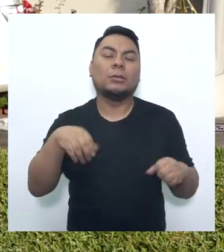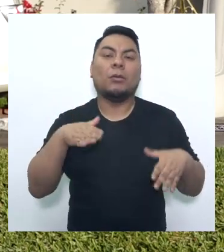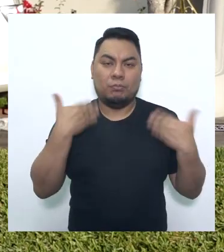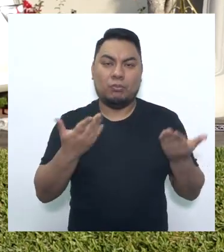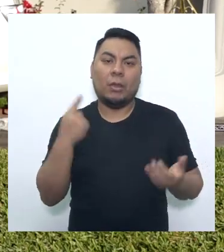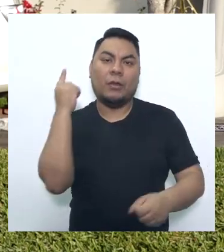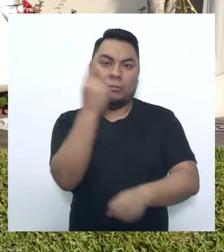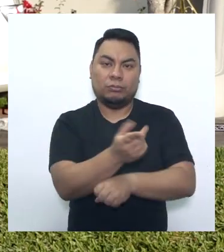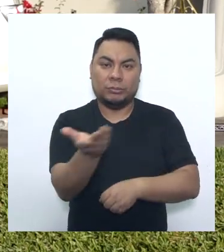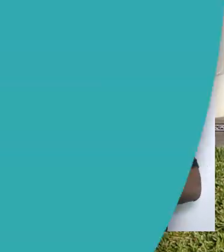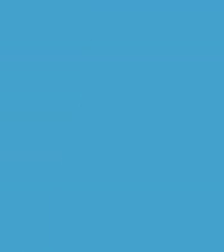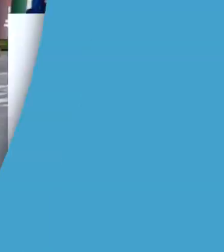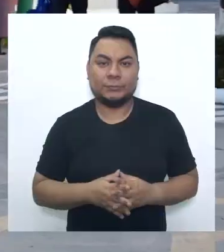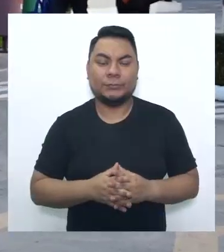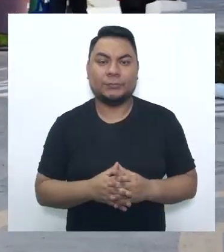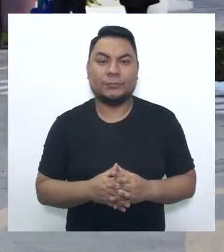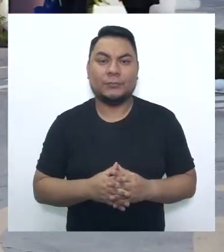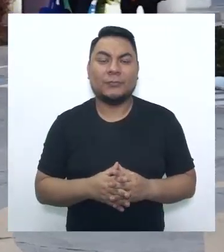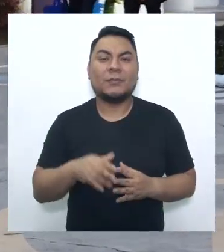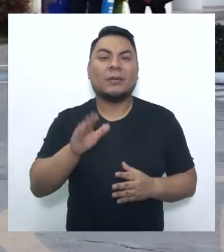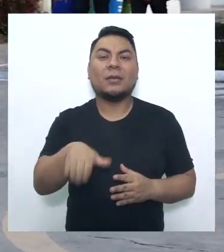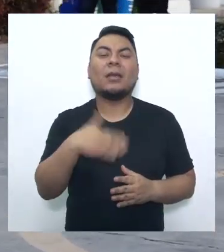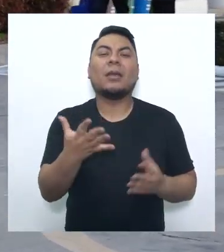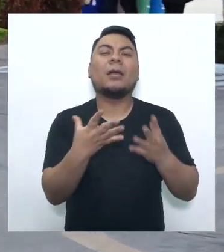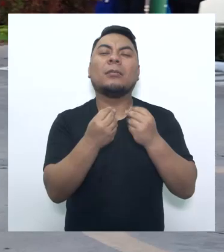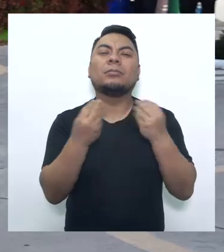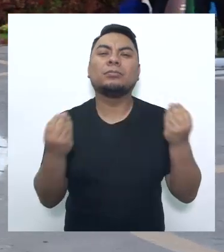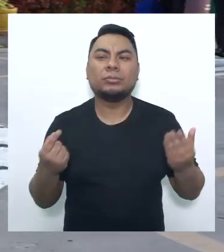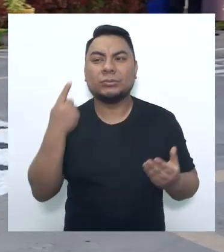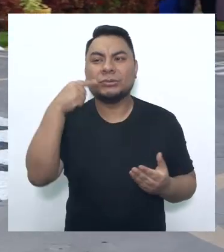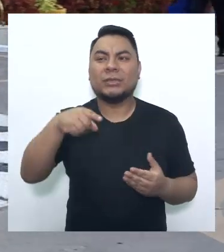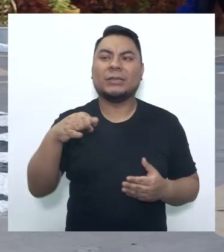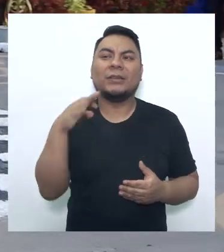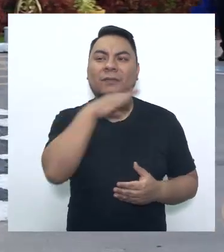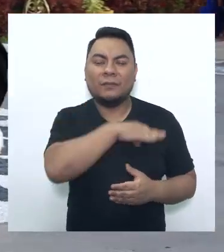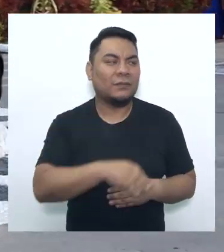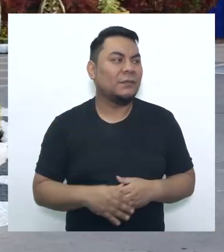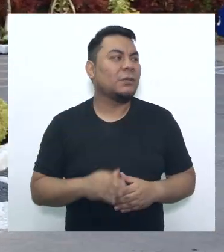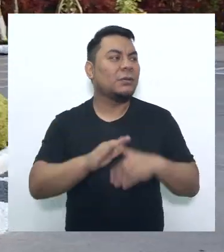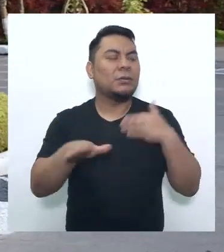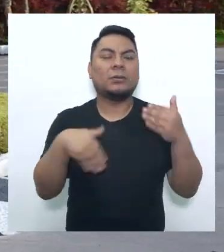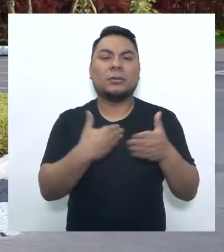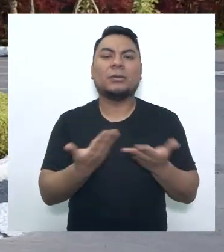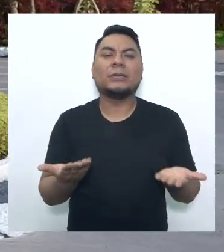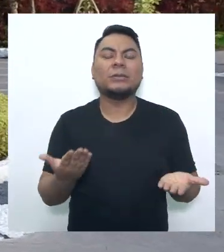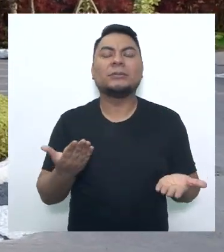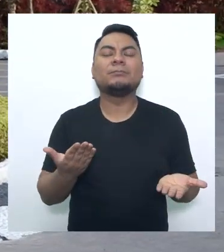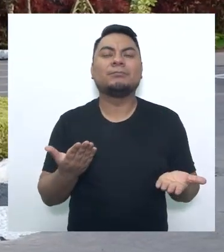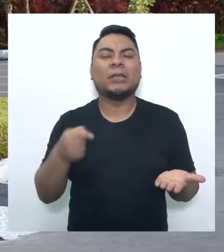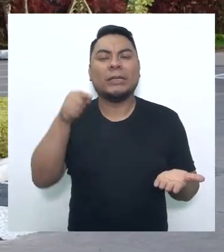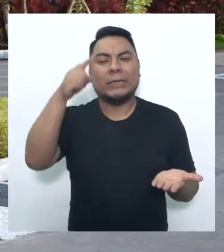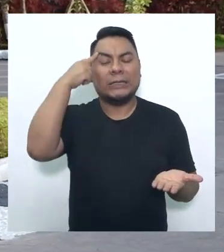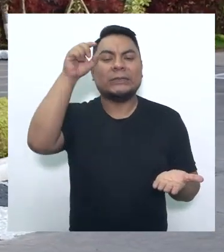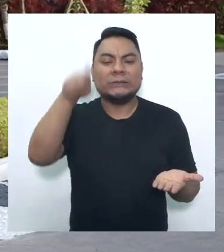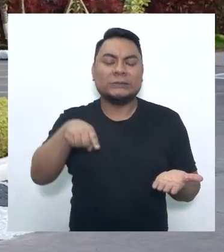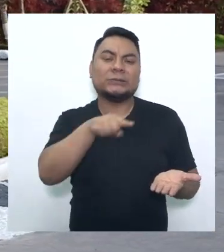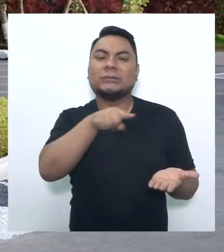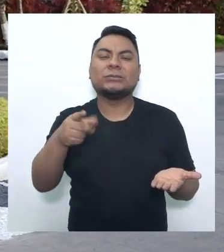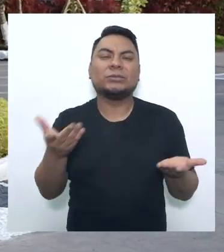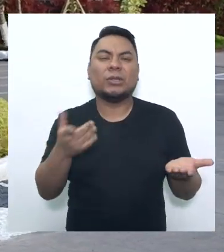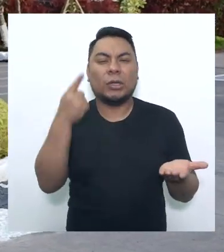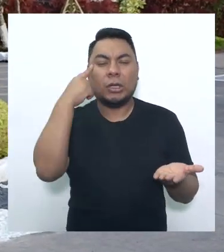esta compra. Existen muchas modalidades de estafa. Depende de nosotros ser víctimas o no de este delito.